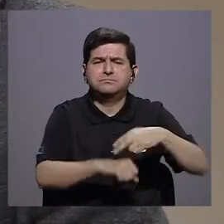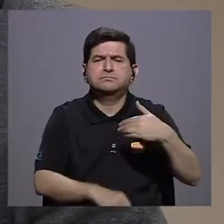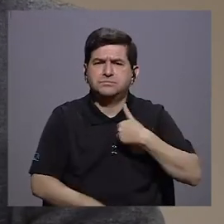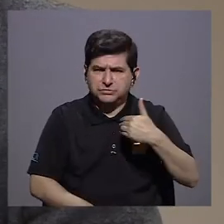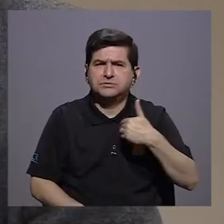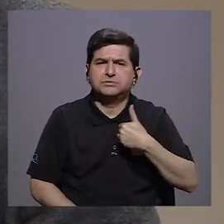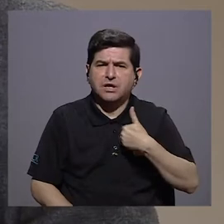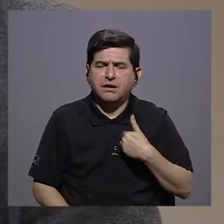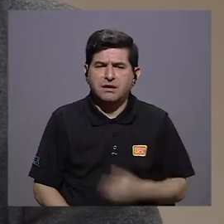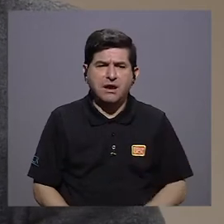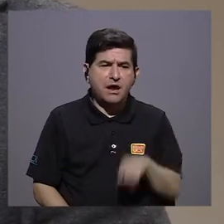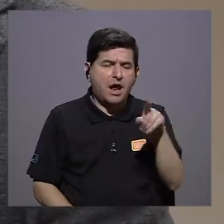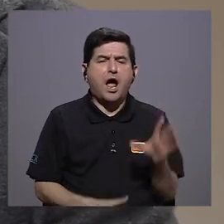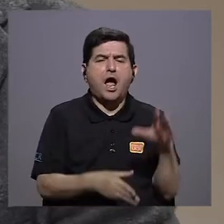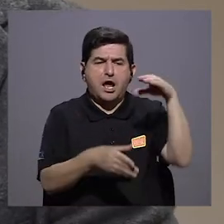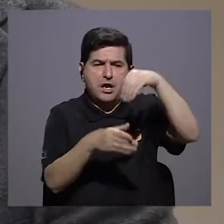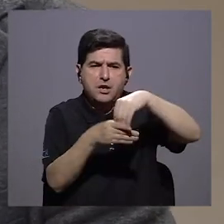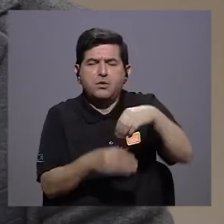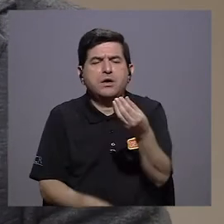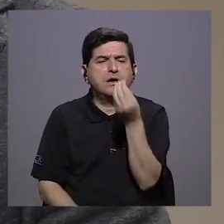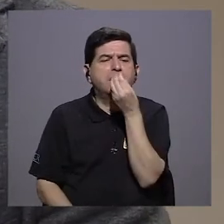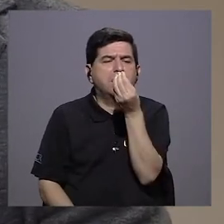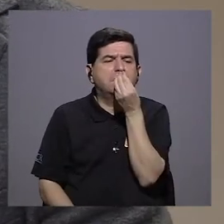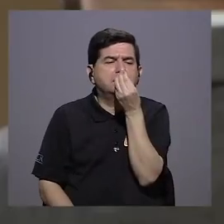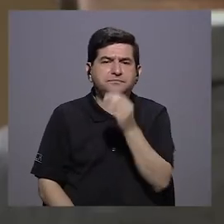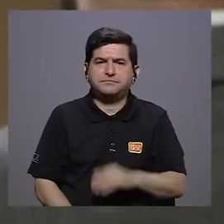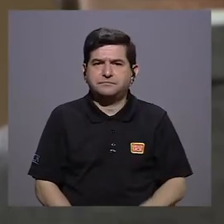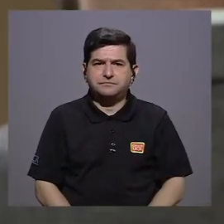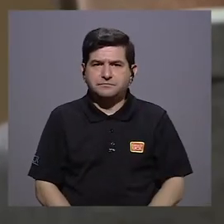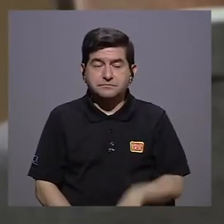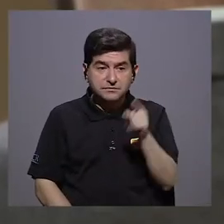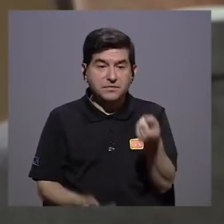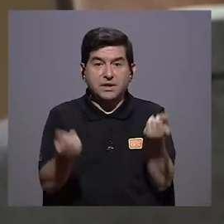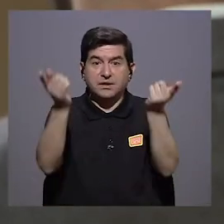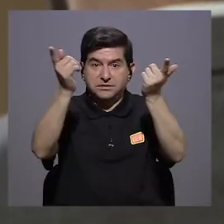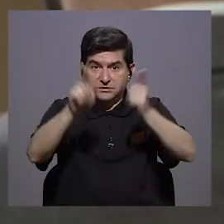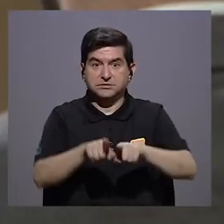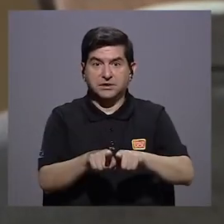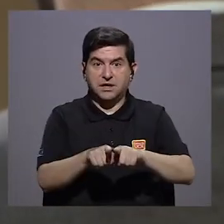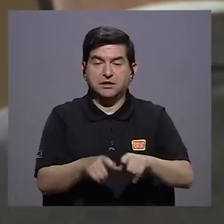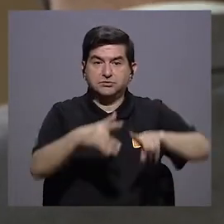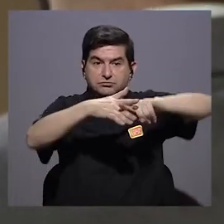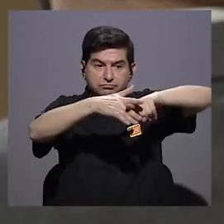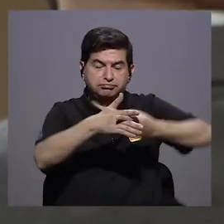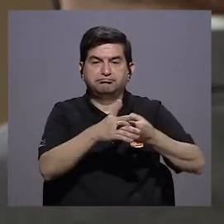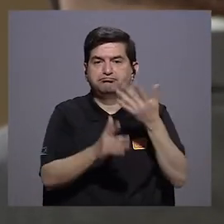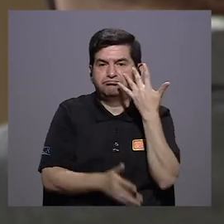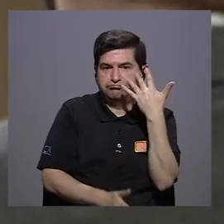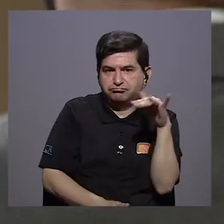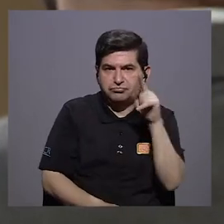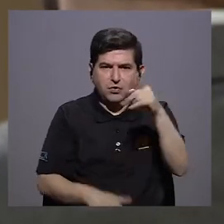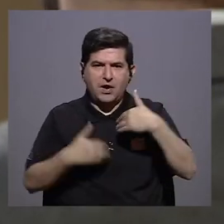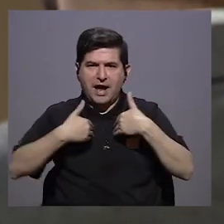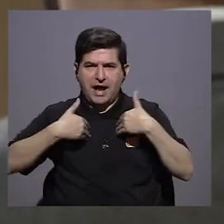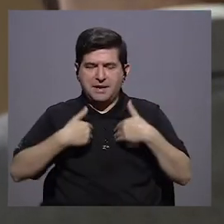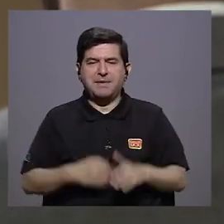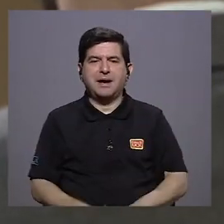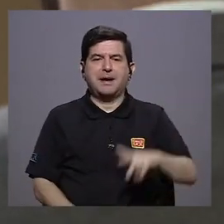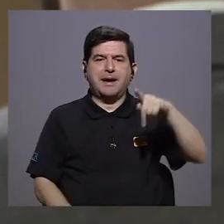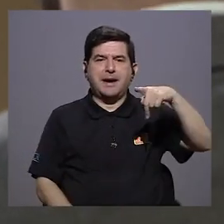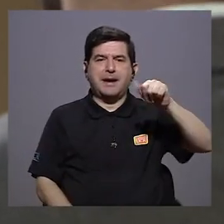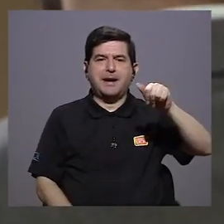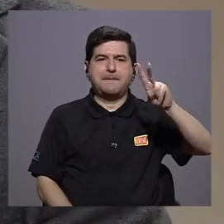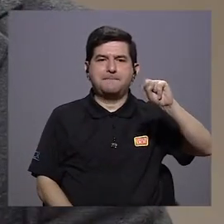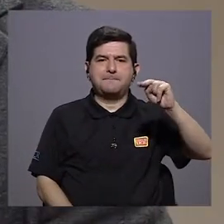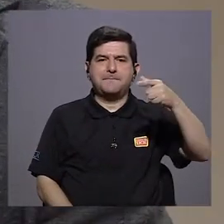incluir estos animales en la alimentación. Se origina aparentemente en un animal que se llama un pangolín,